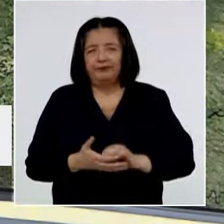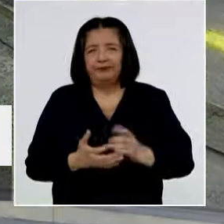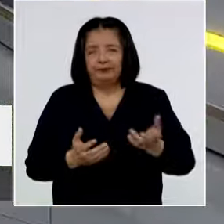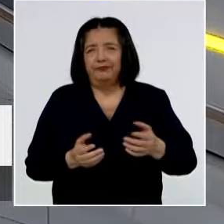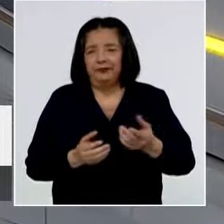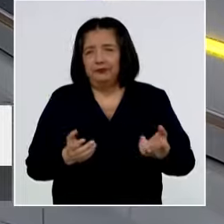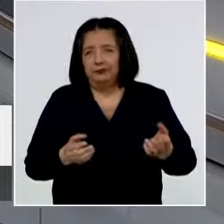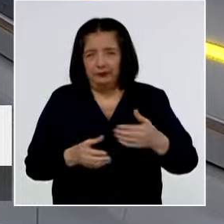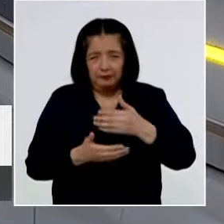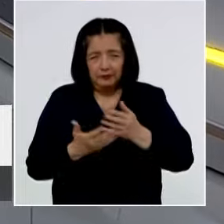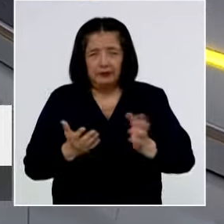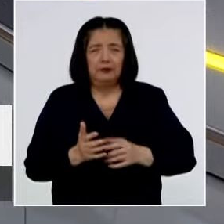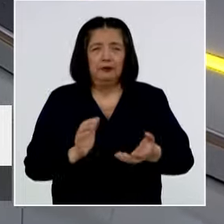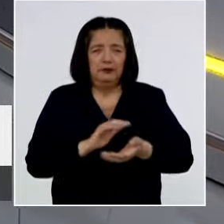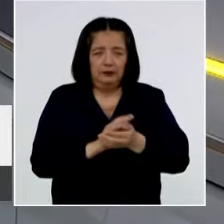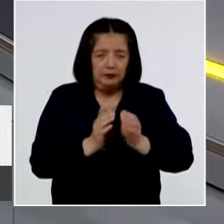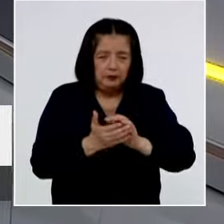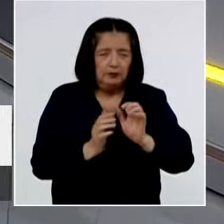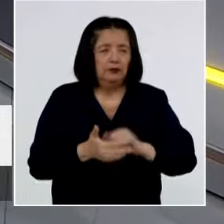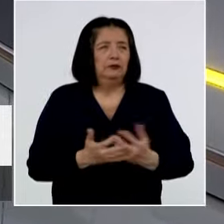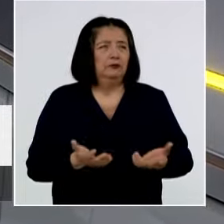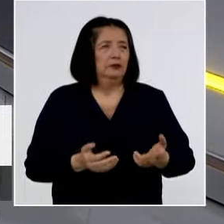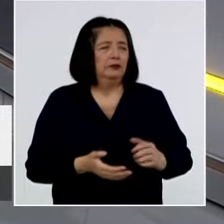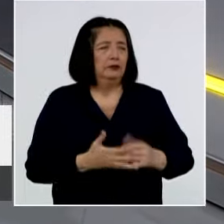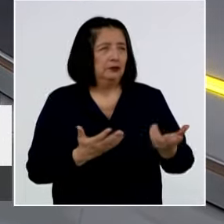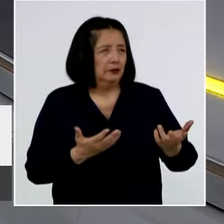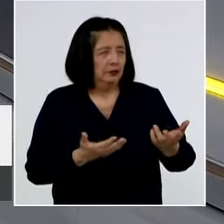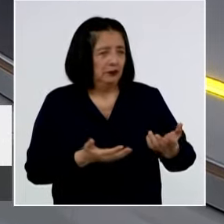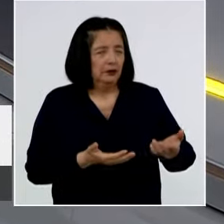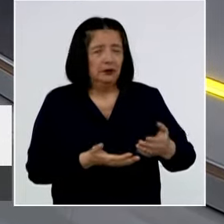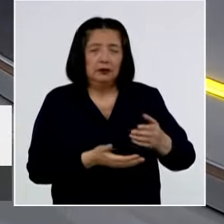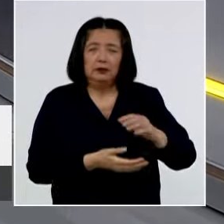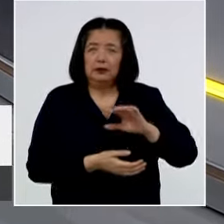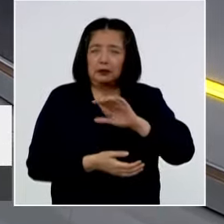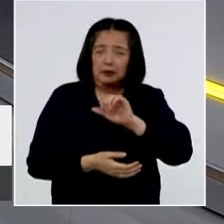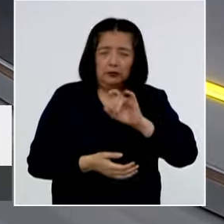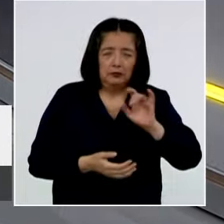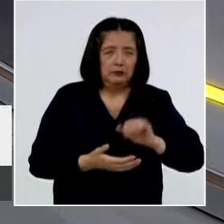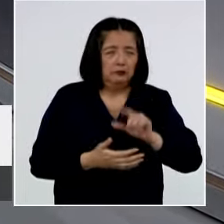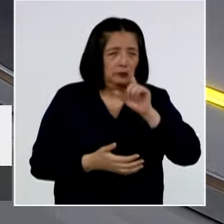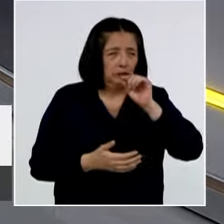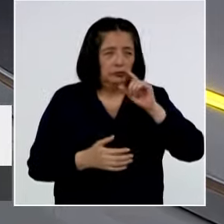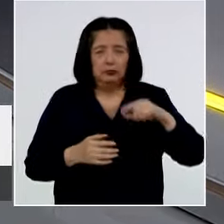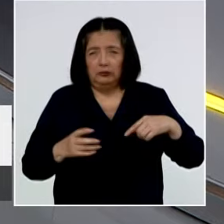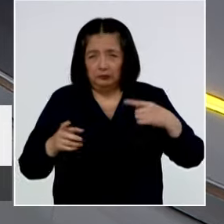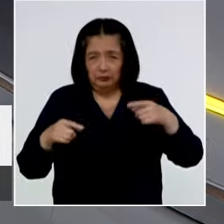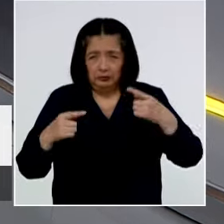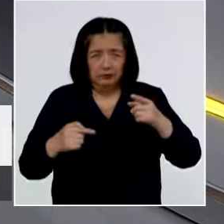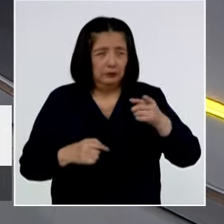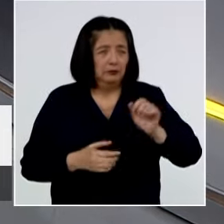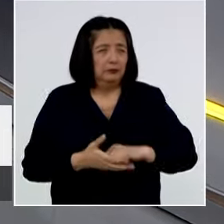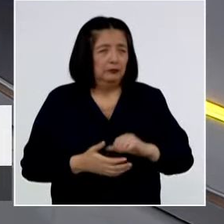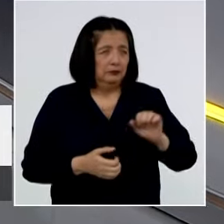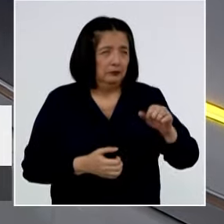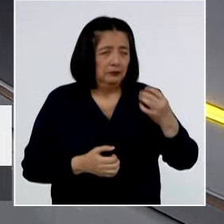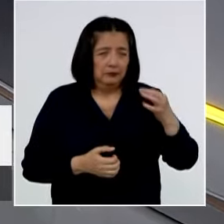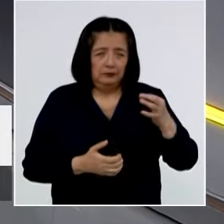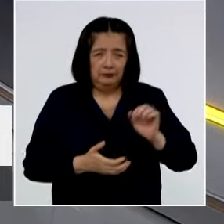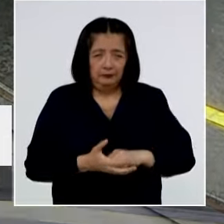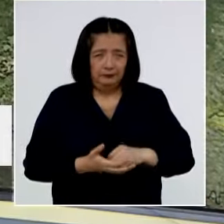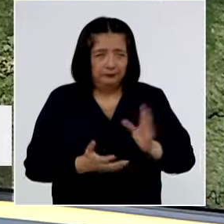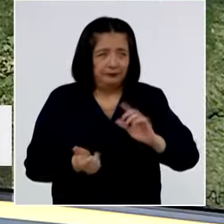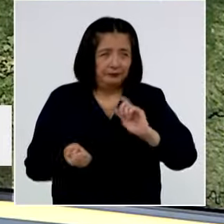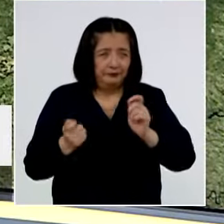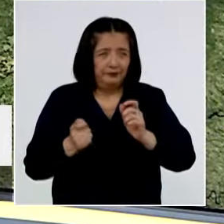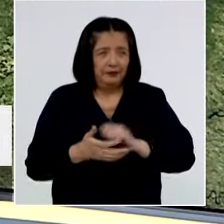ingrediente, ¿no? Desde la causa, el caucao, hasta el pollo a la brasa, que tanto nos gusta. En esto del pollo a la brasa siempre ha habido una